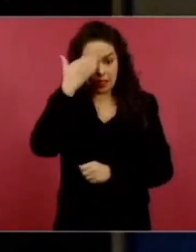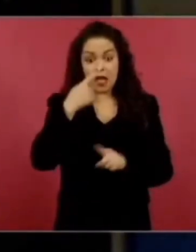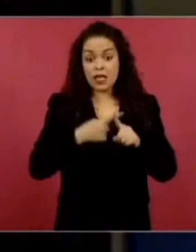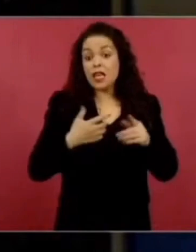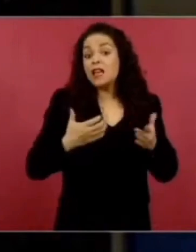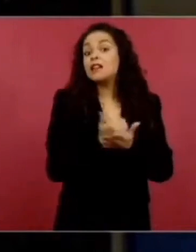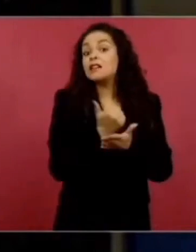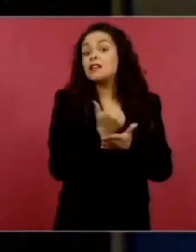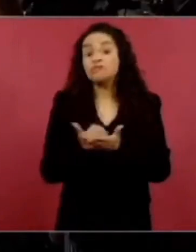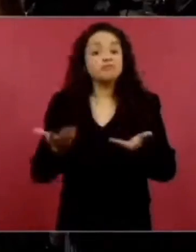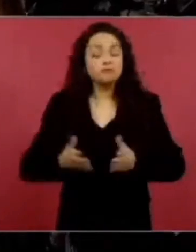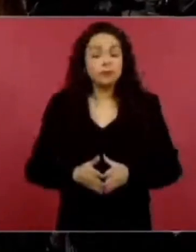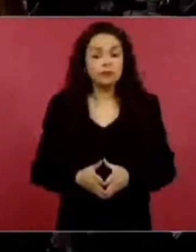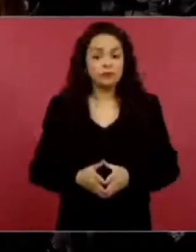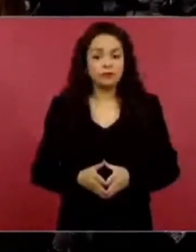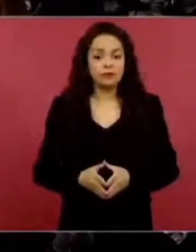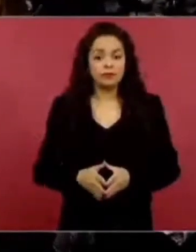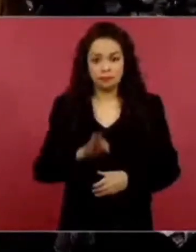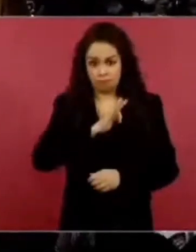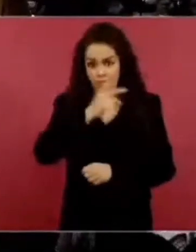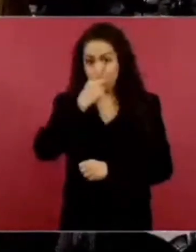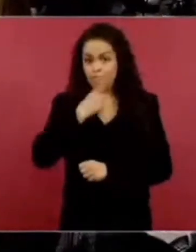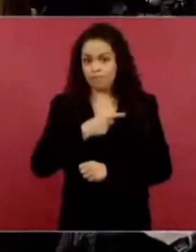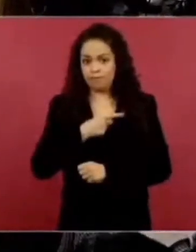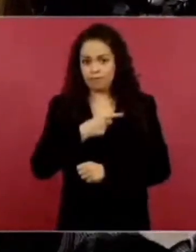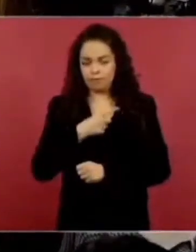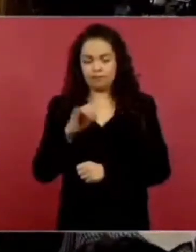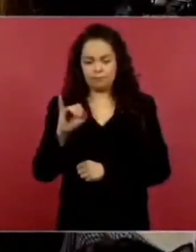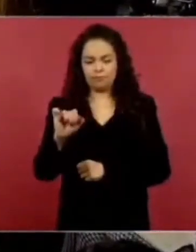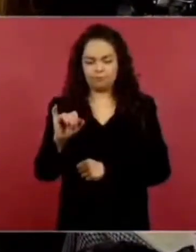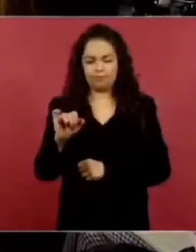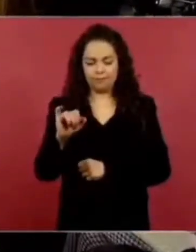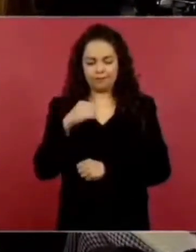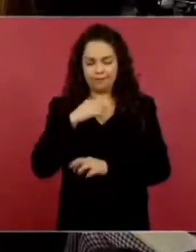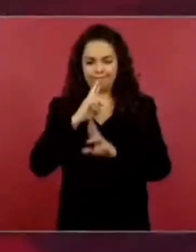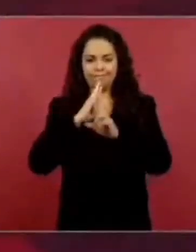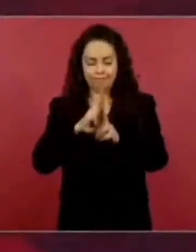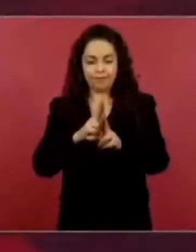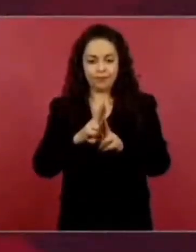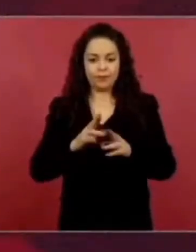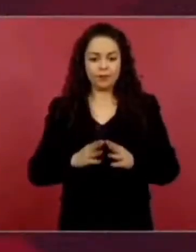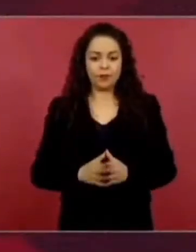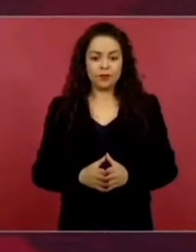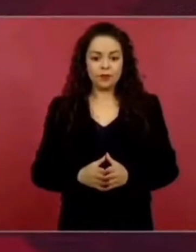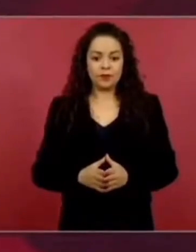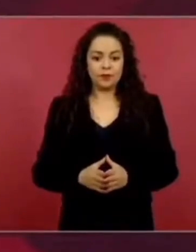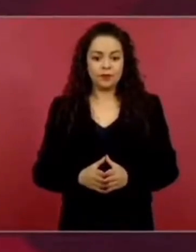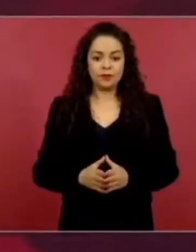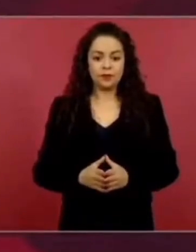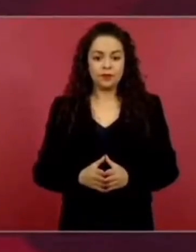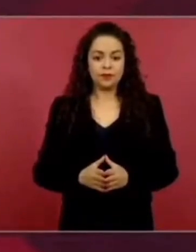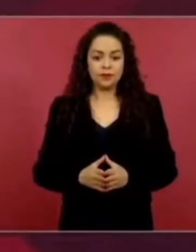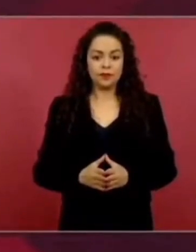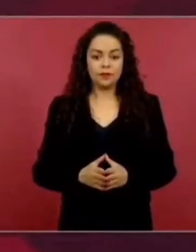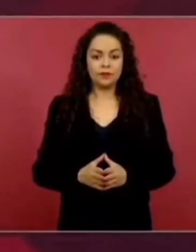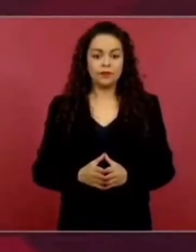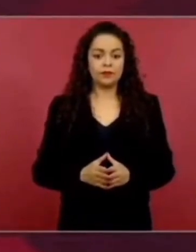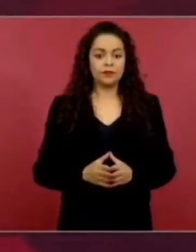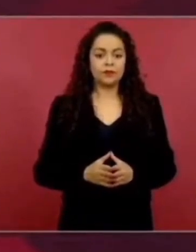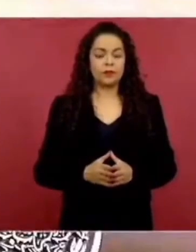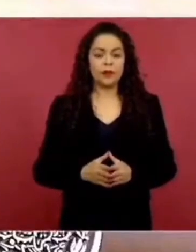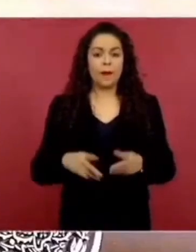Sí, se ganó la casa un comerciante de un